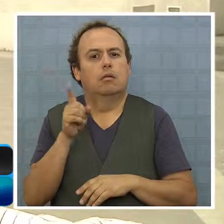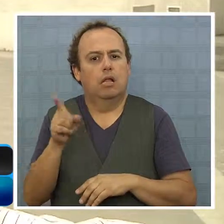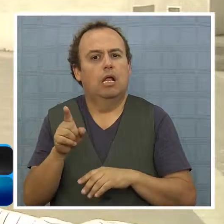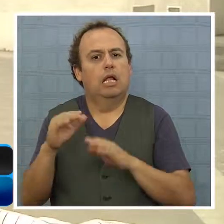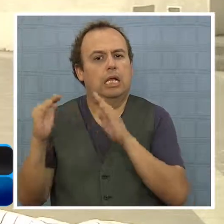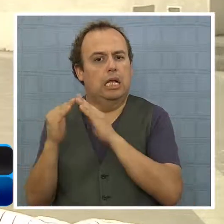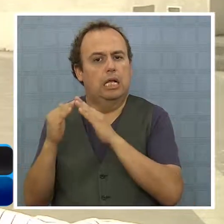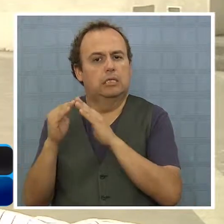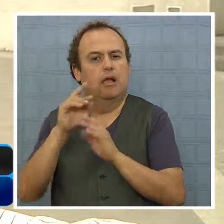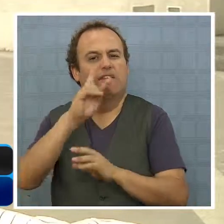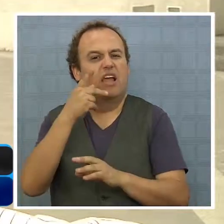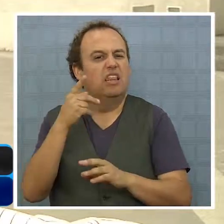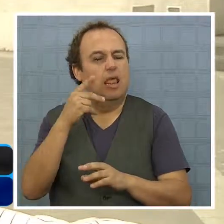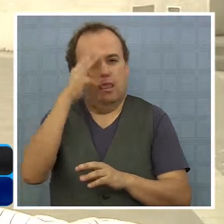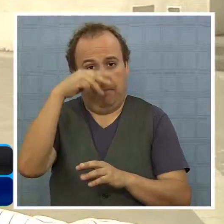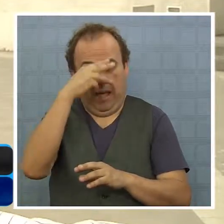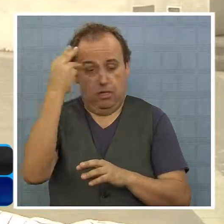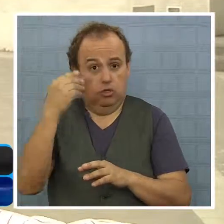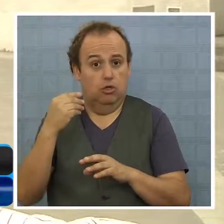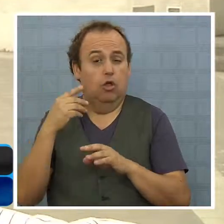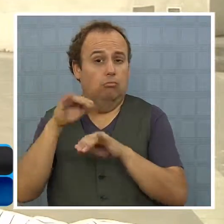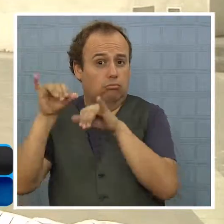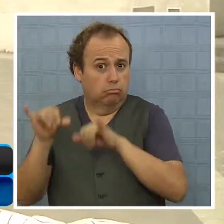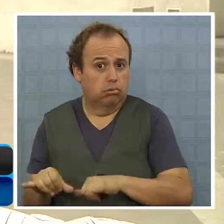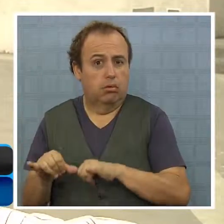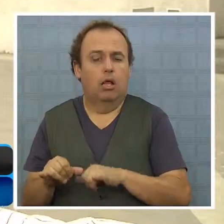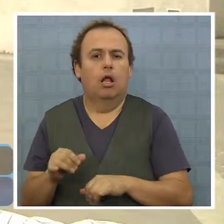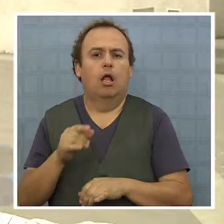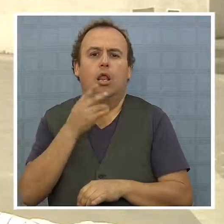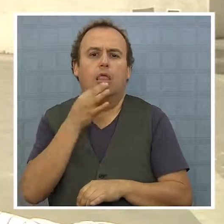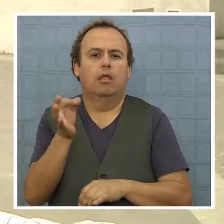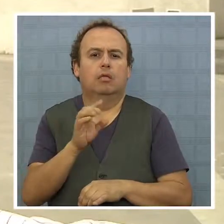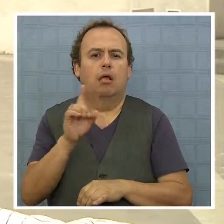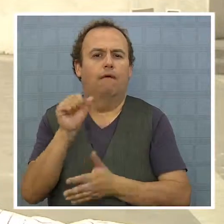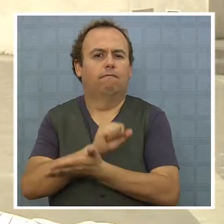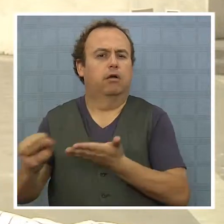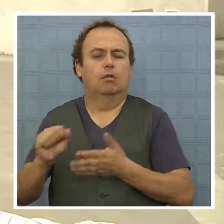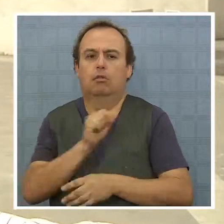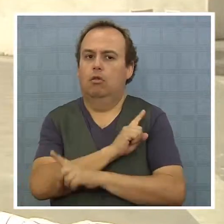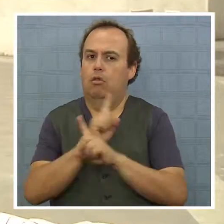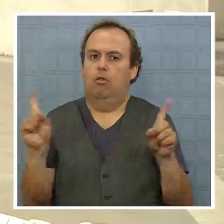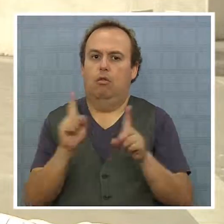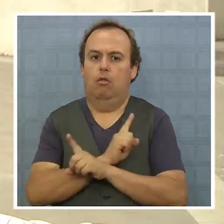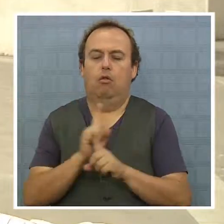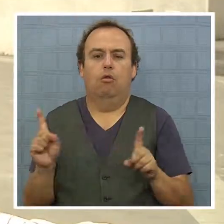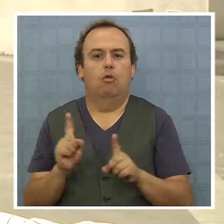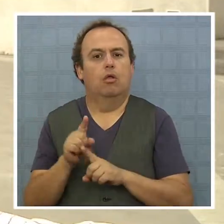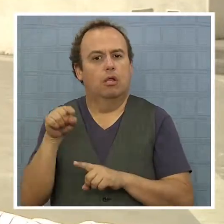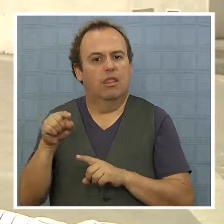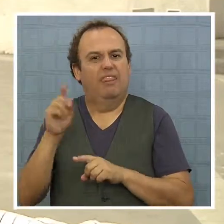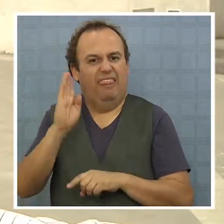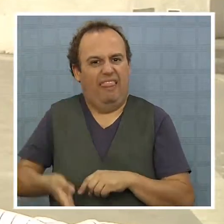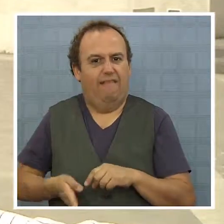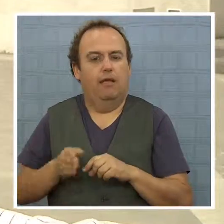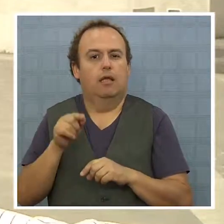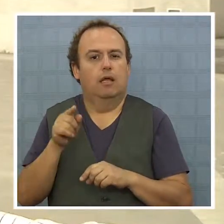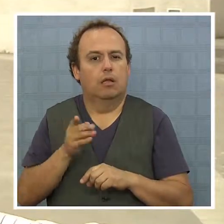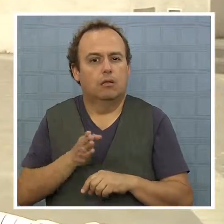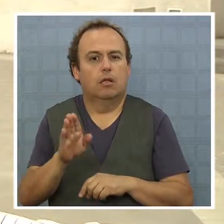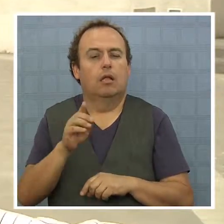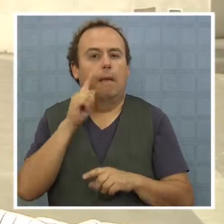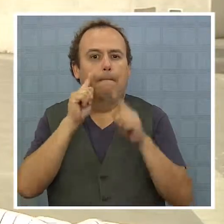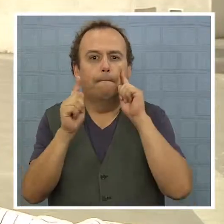para decretar su prisión preventiva el 20 de marzo pasado y por lo tanto no corresponde revocar la prisión preventiva porque ella